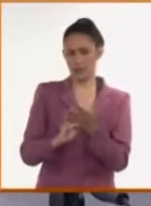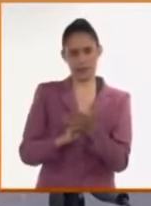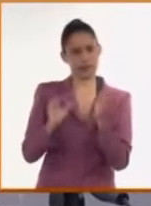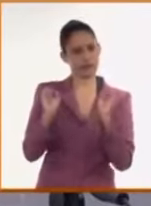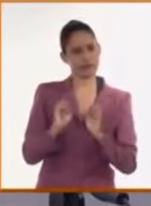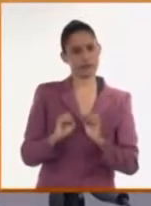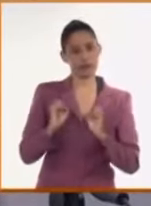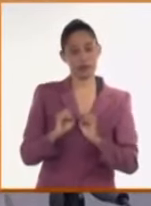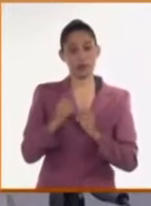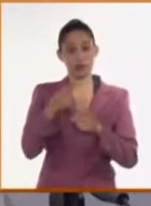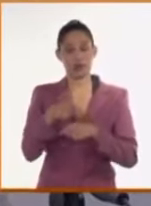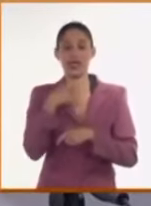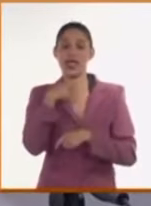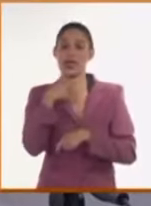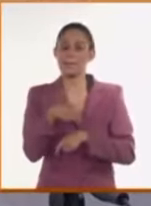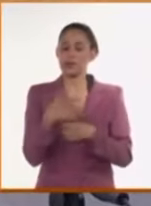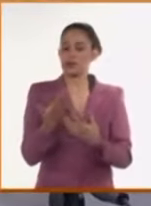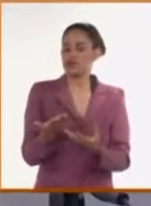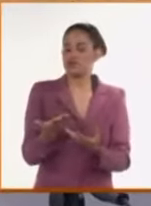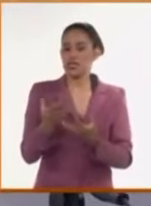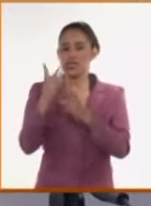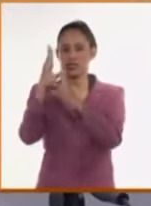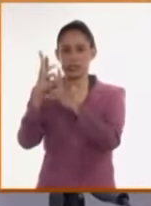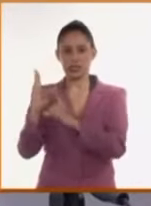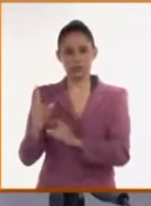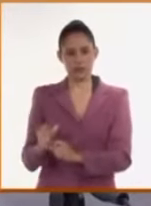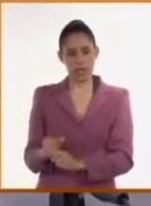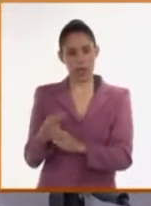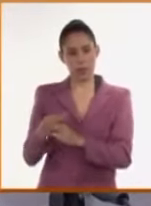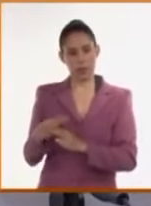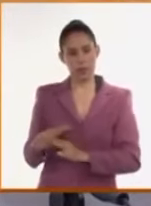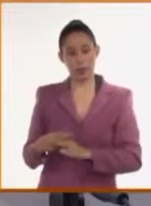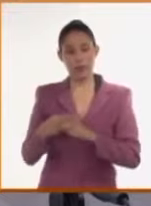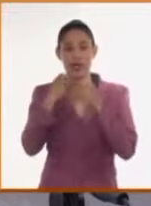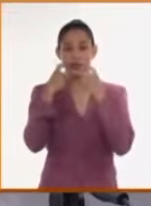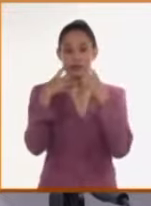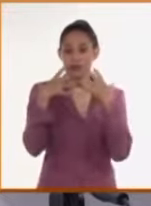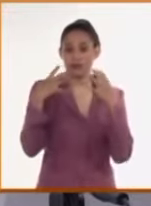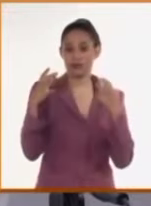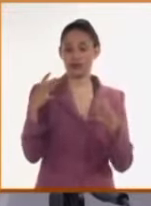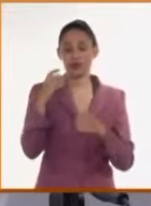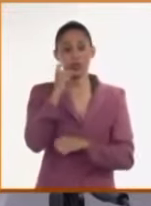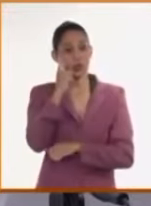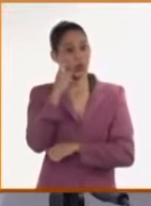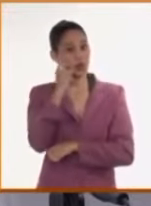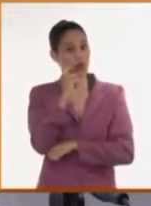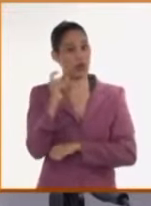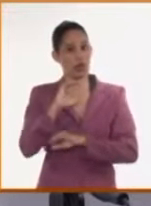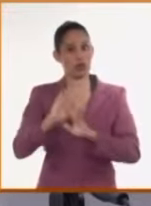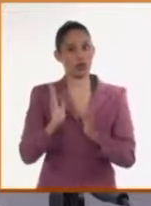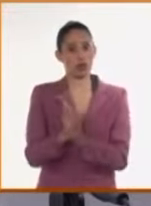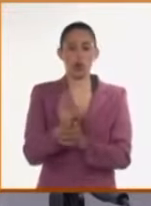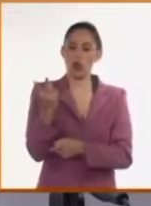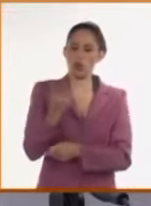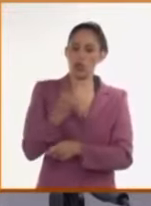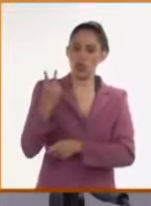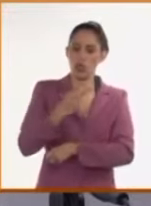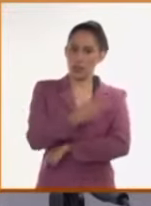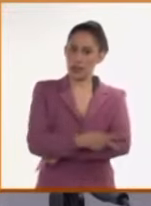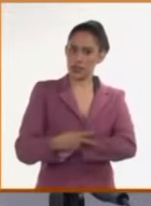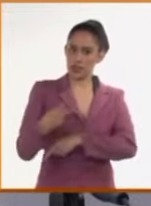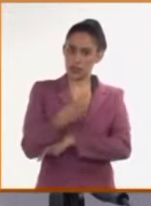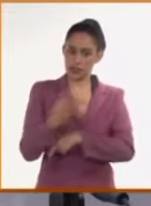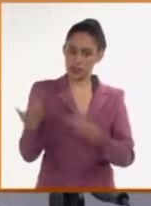Las cifras son impresionantes porque estamos hablando de dos países hermanos y pequeños. Más de